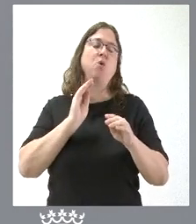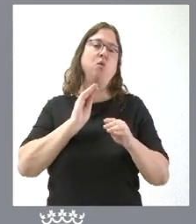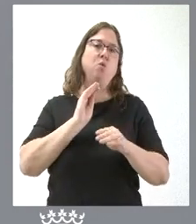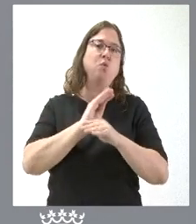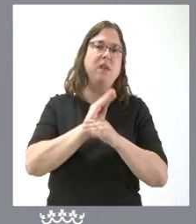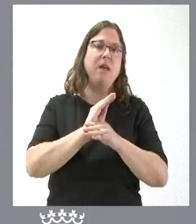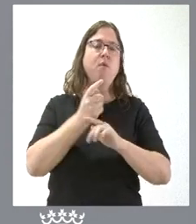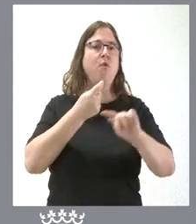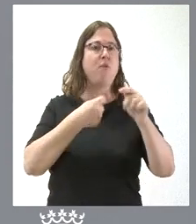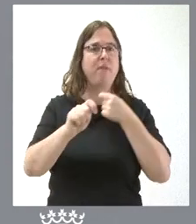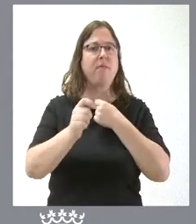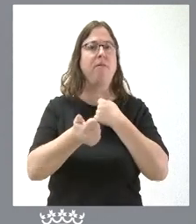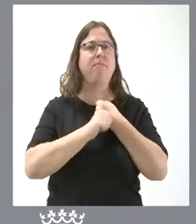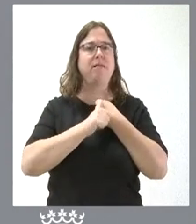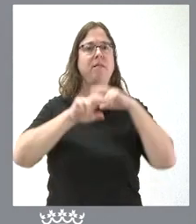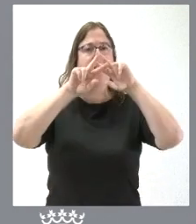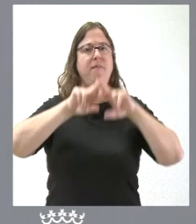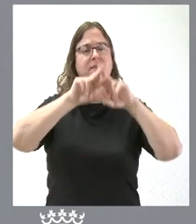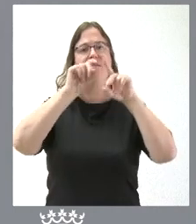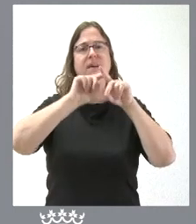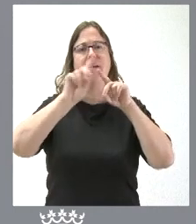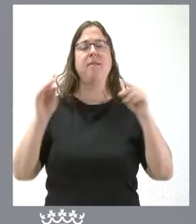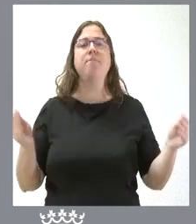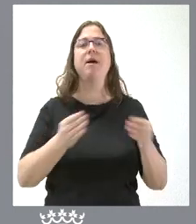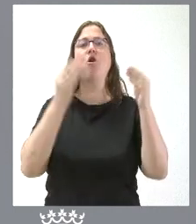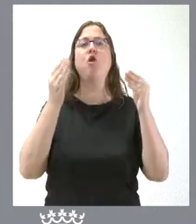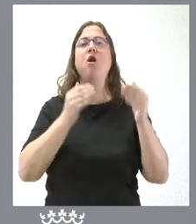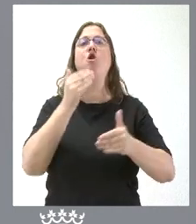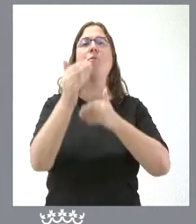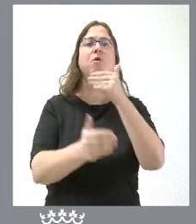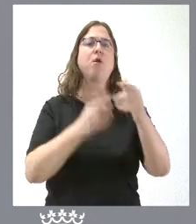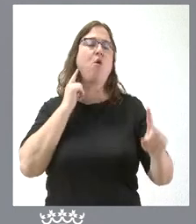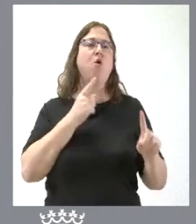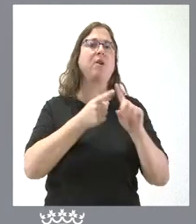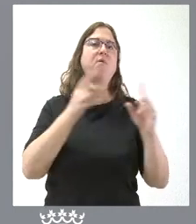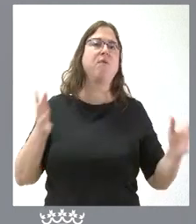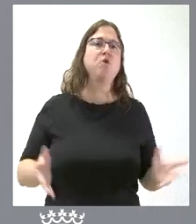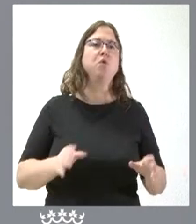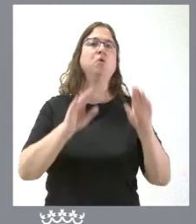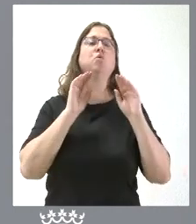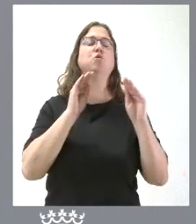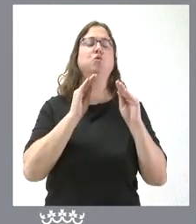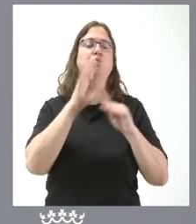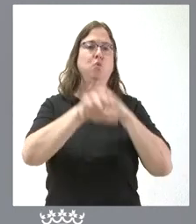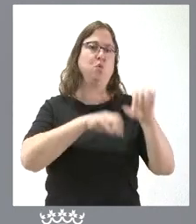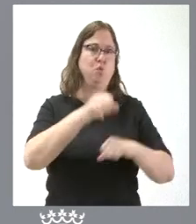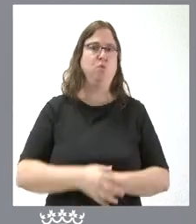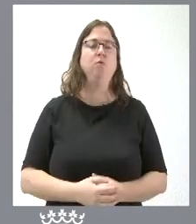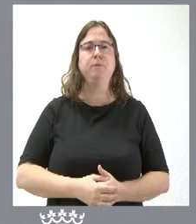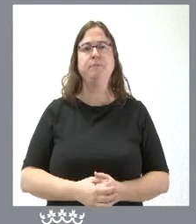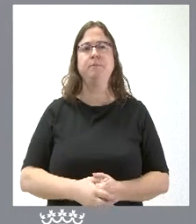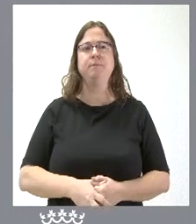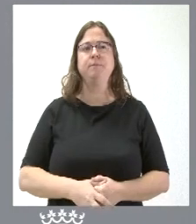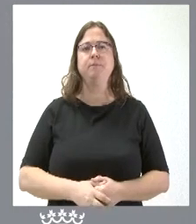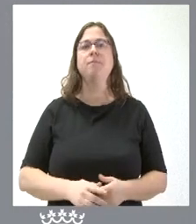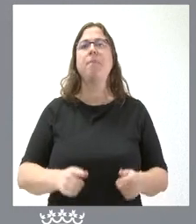las patatas, analizar estas variedades y mejorar la promoción con el objetivo de fomentar su consumo. Se